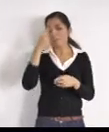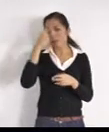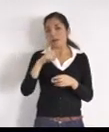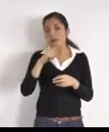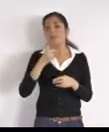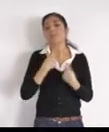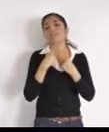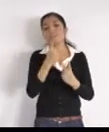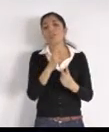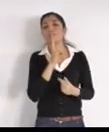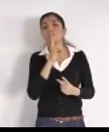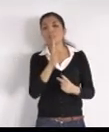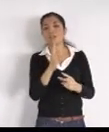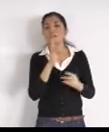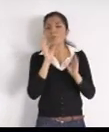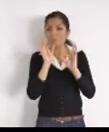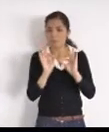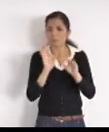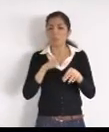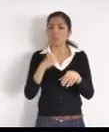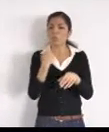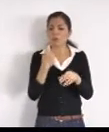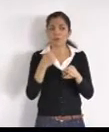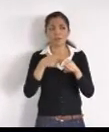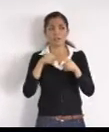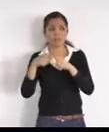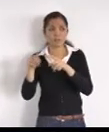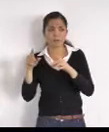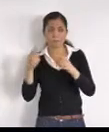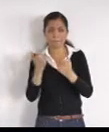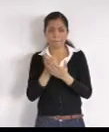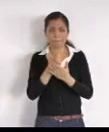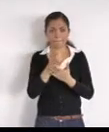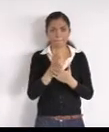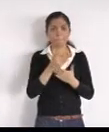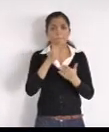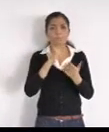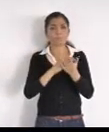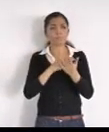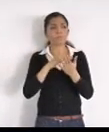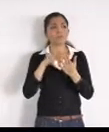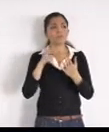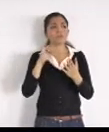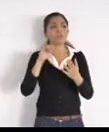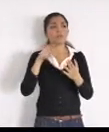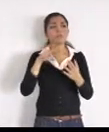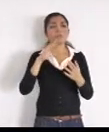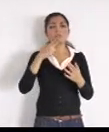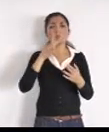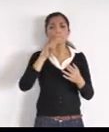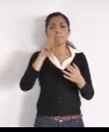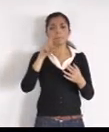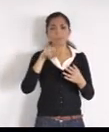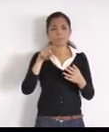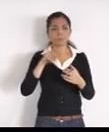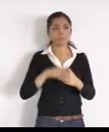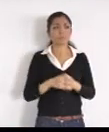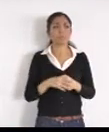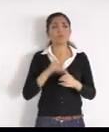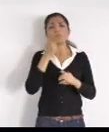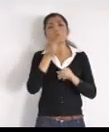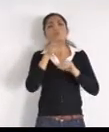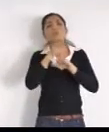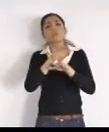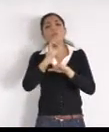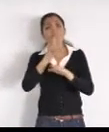Juan Chávez, me dice, buen día, señor del Toro, perdón, con respecto, al tema, del transporte público, desearía, al igual que la mayoría, de la gente, que